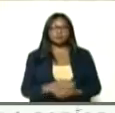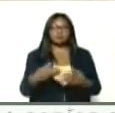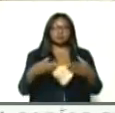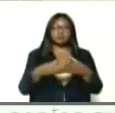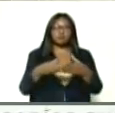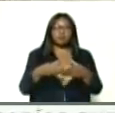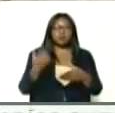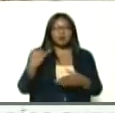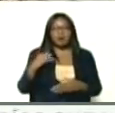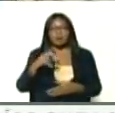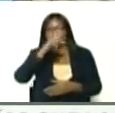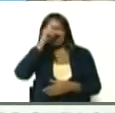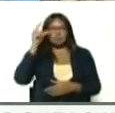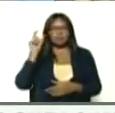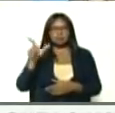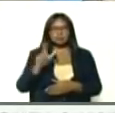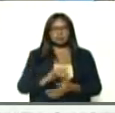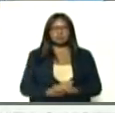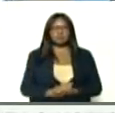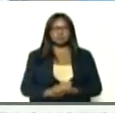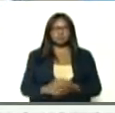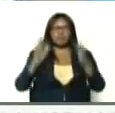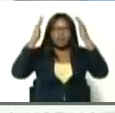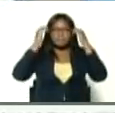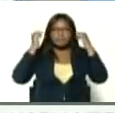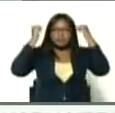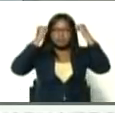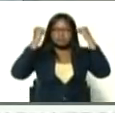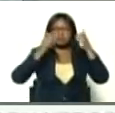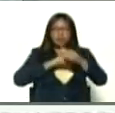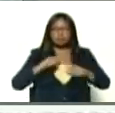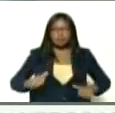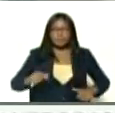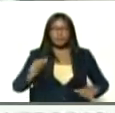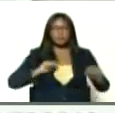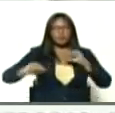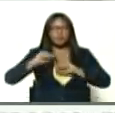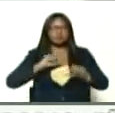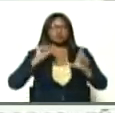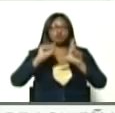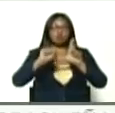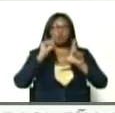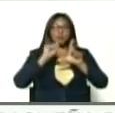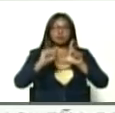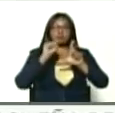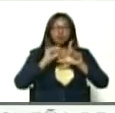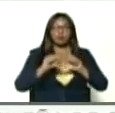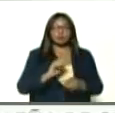Socialista Unido, Venezuela, de la Milicia Nacional Bolivariana, del Movimiento Somos Venezuela,